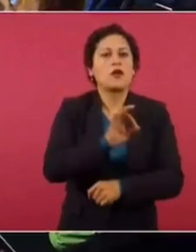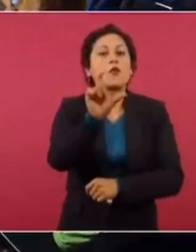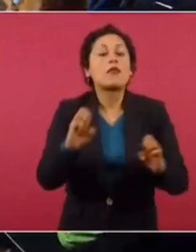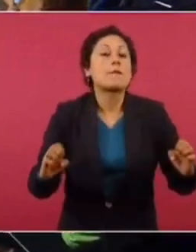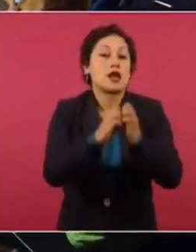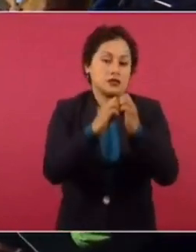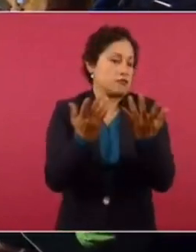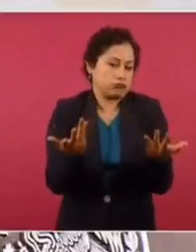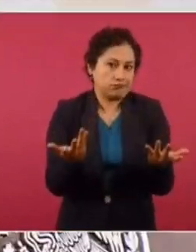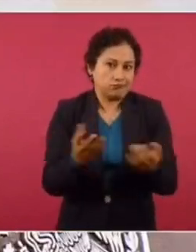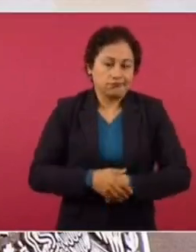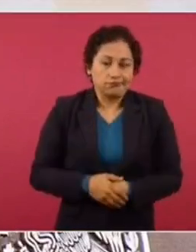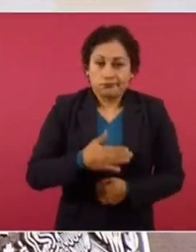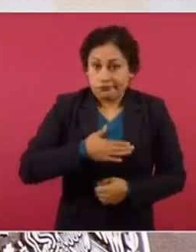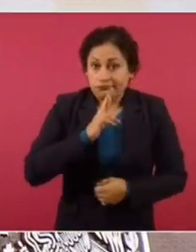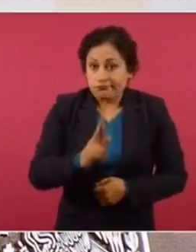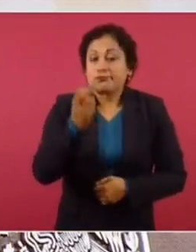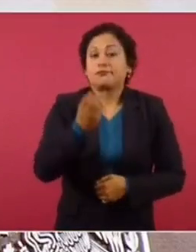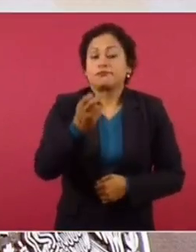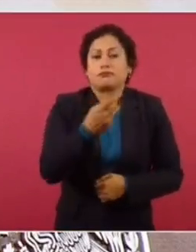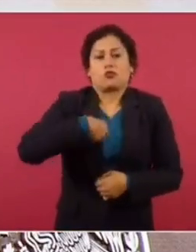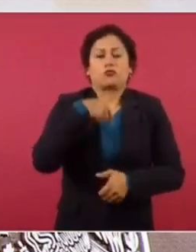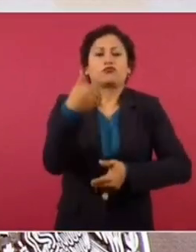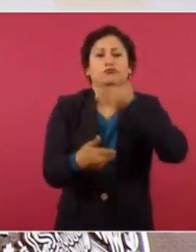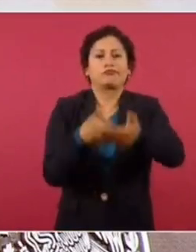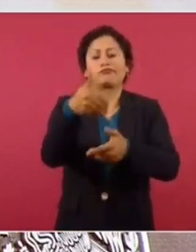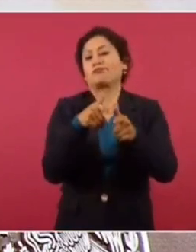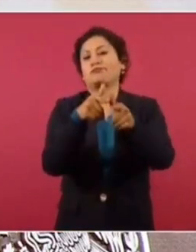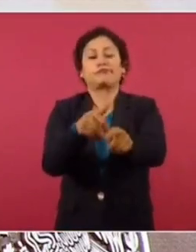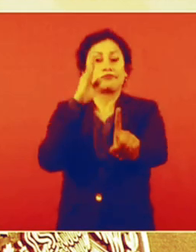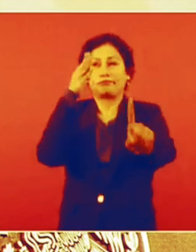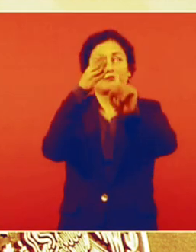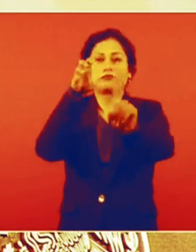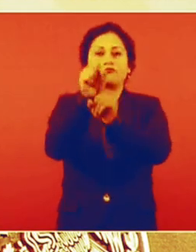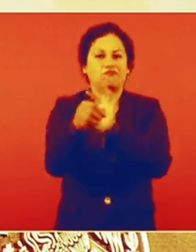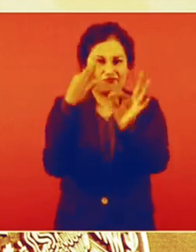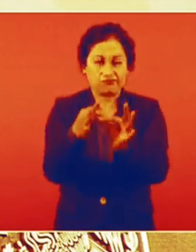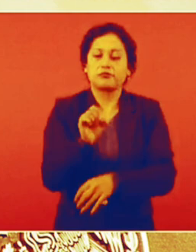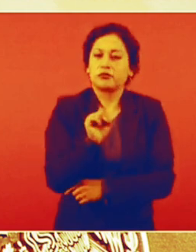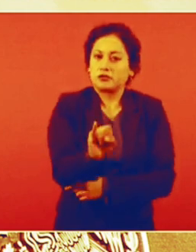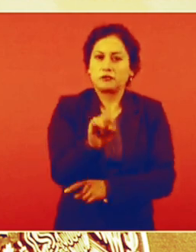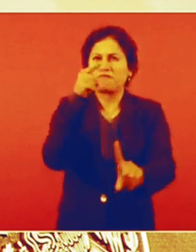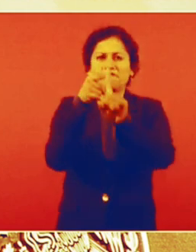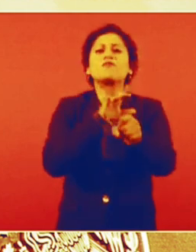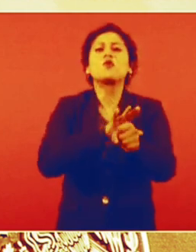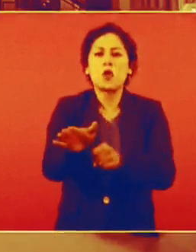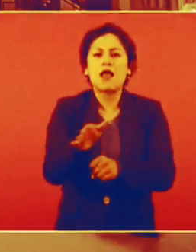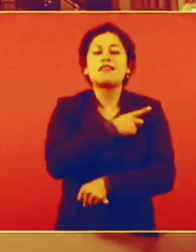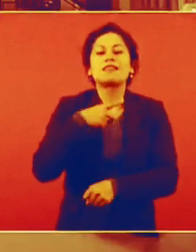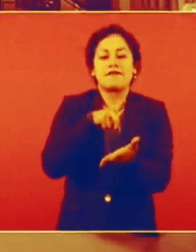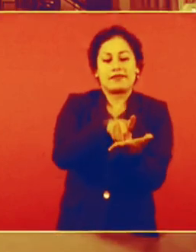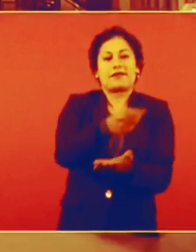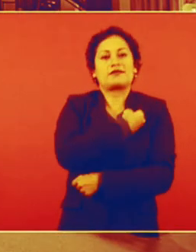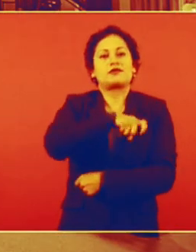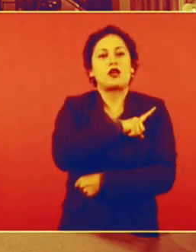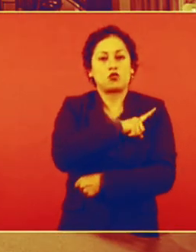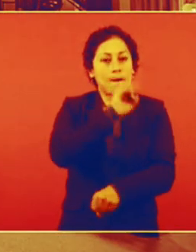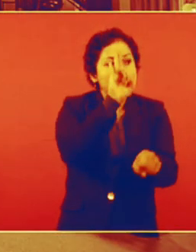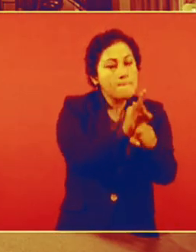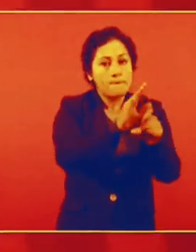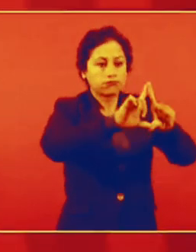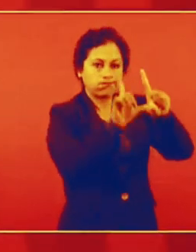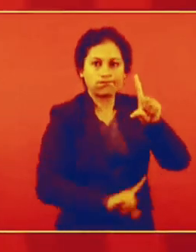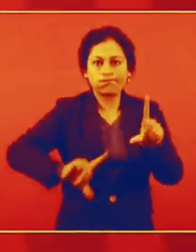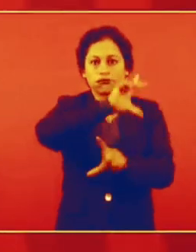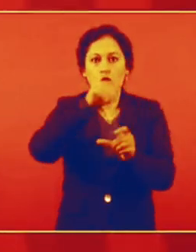avanzando, a llegar a la meta, al propósito de que se garantice el derecho a la salud, sin importar si